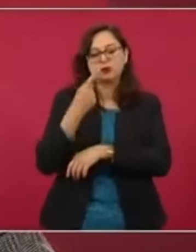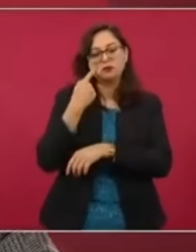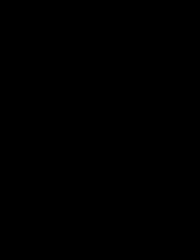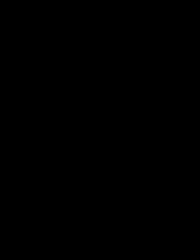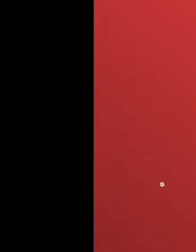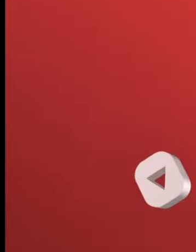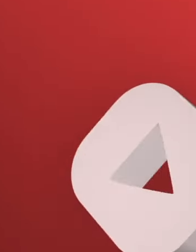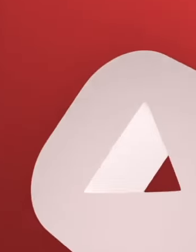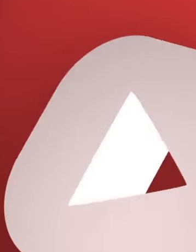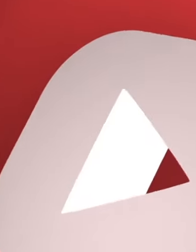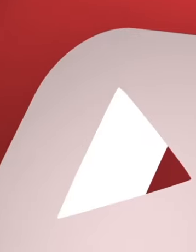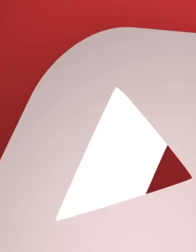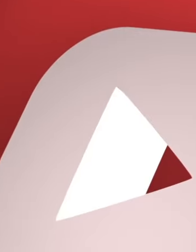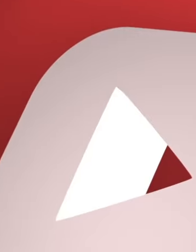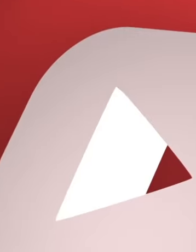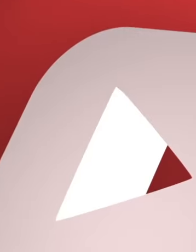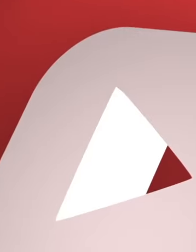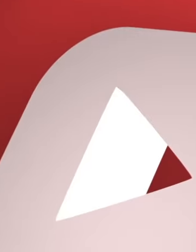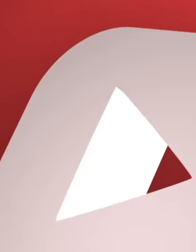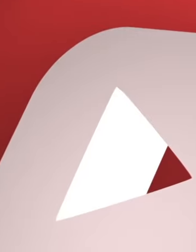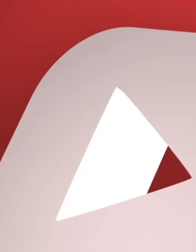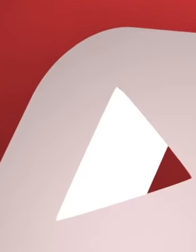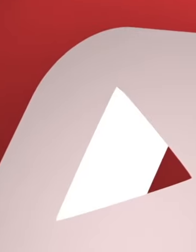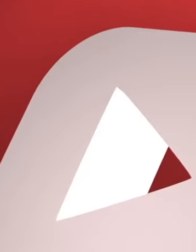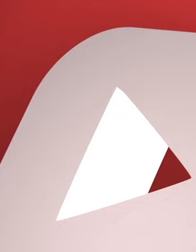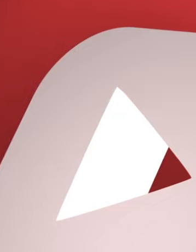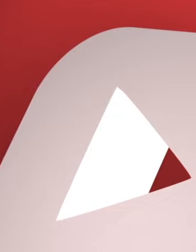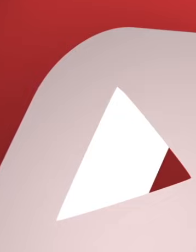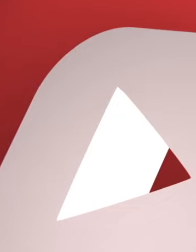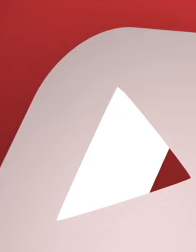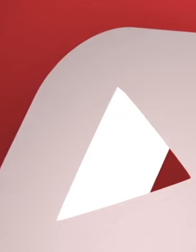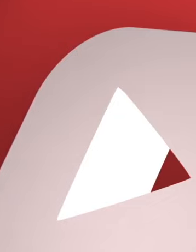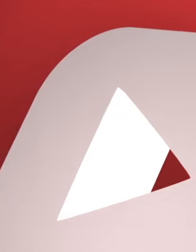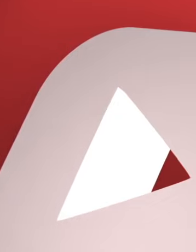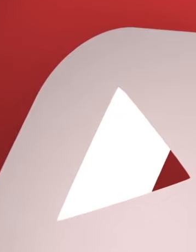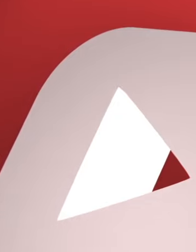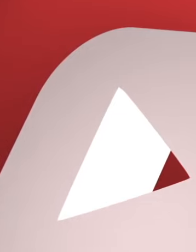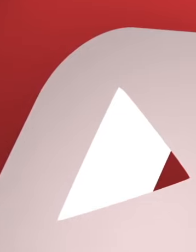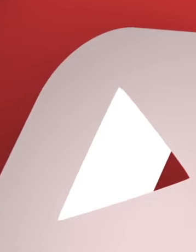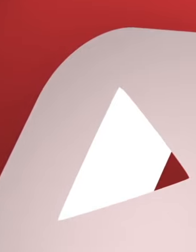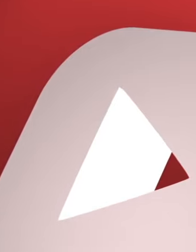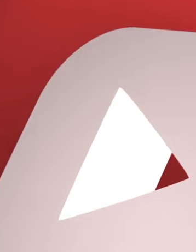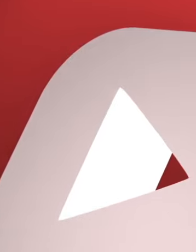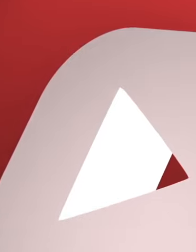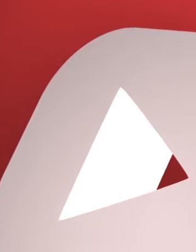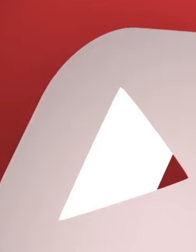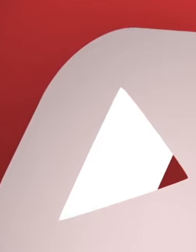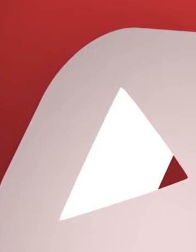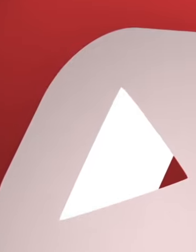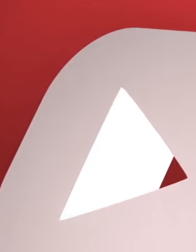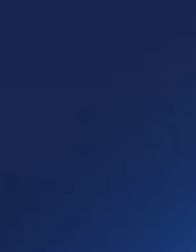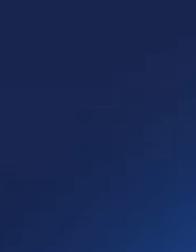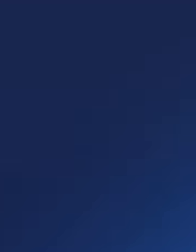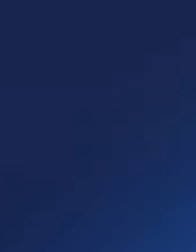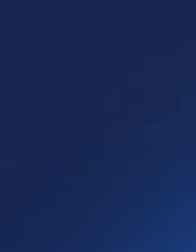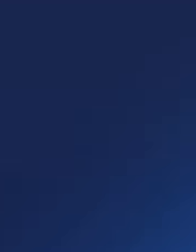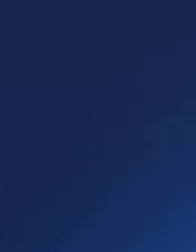Si te gusta este video, suscríbete, apoya la Cuarta Transformación, dale like.